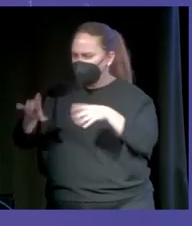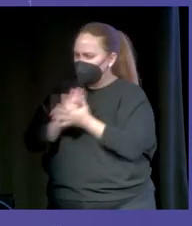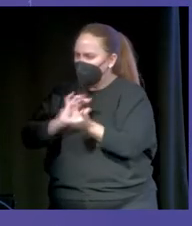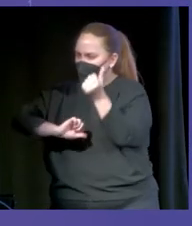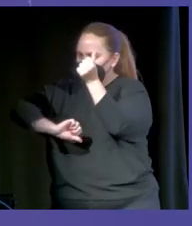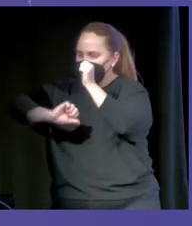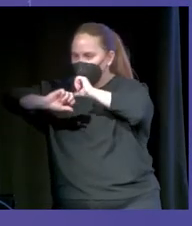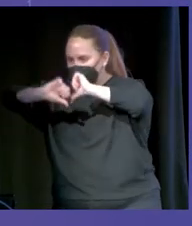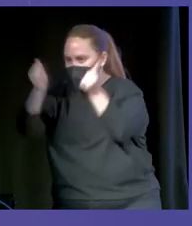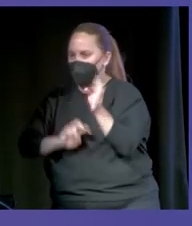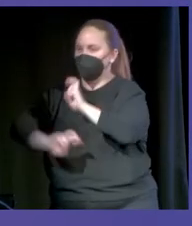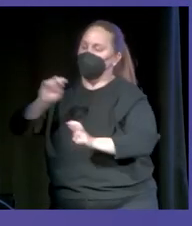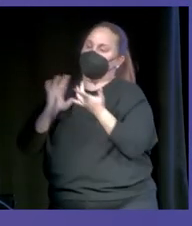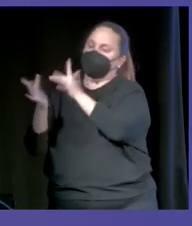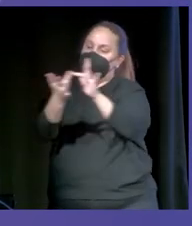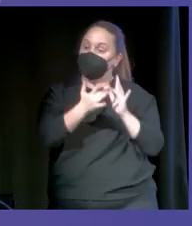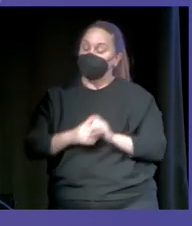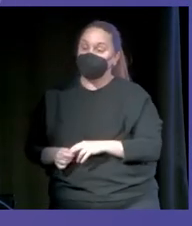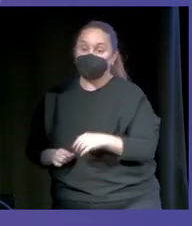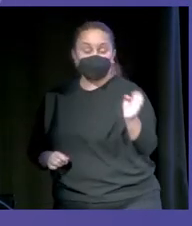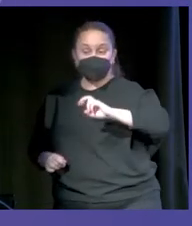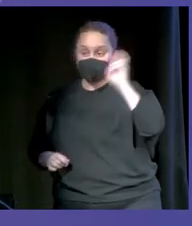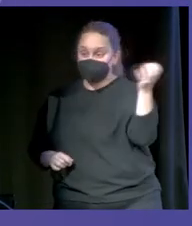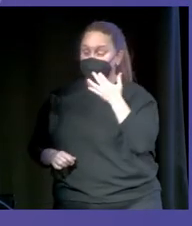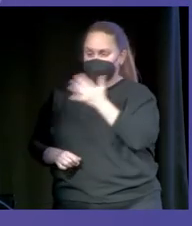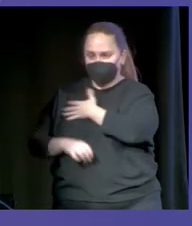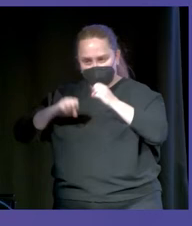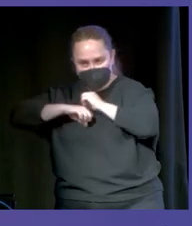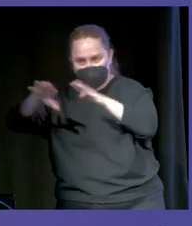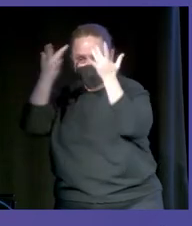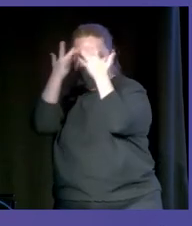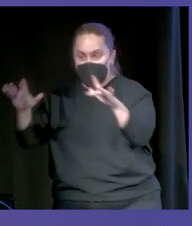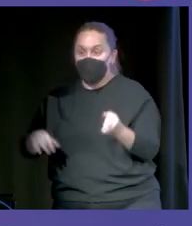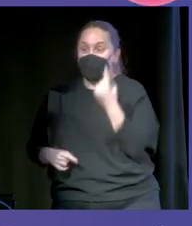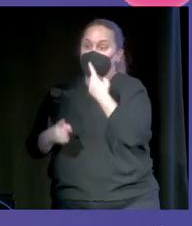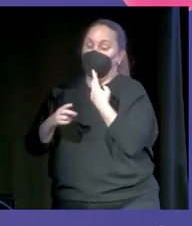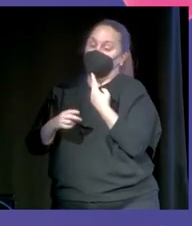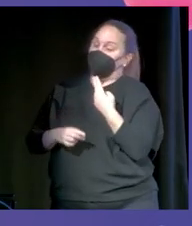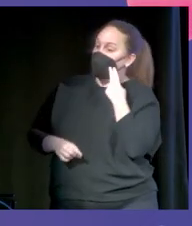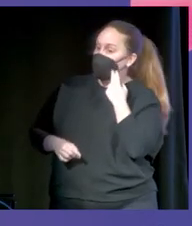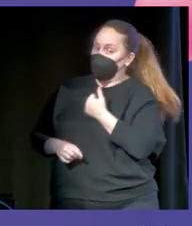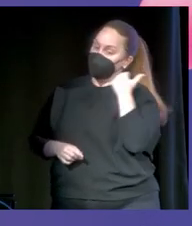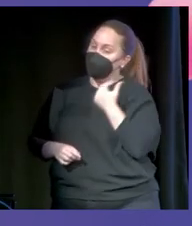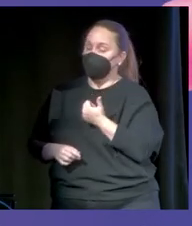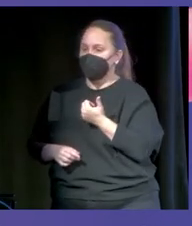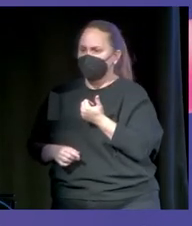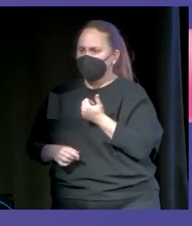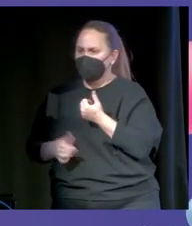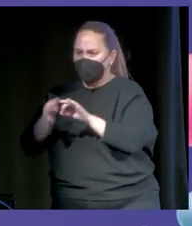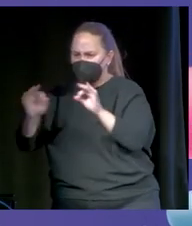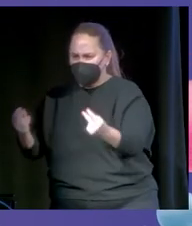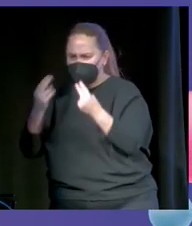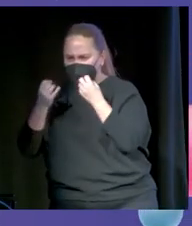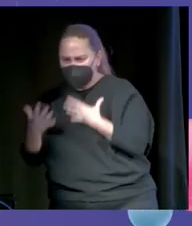Y cuando queremos divulgar sobre algo, uno de los miedos principales es justo este. ¿Y mis colegas? ¿Lo van a ver mal?